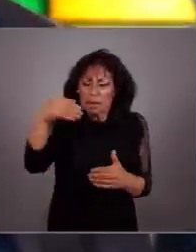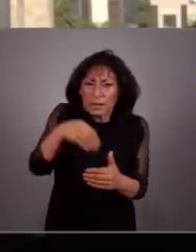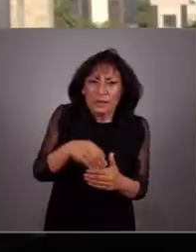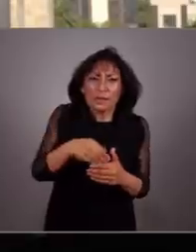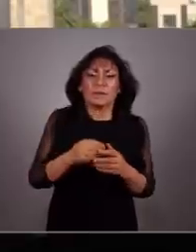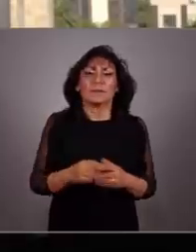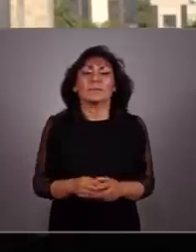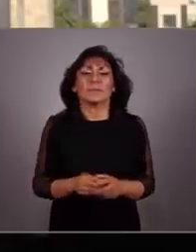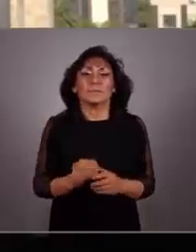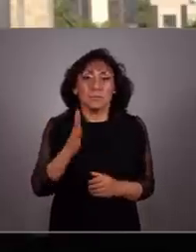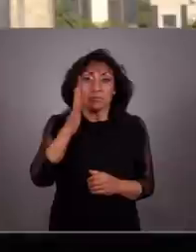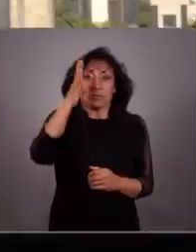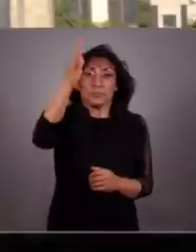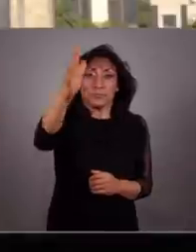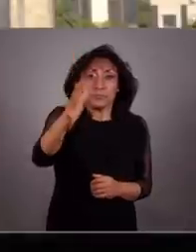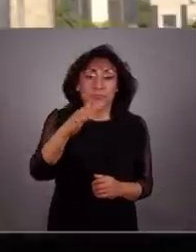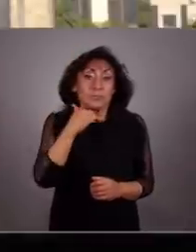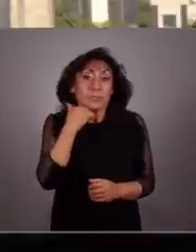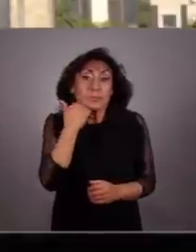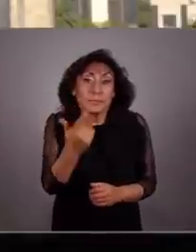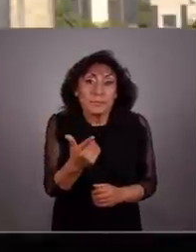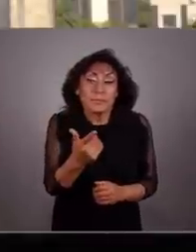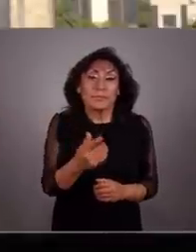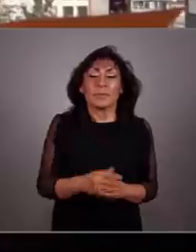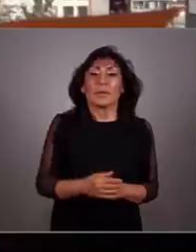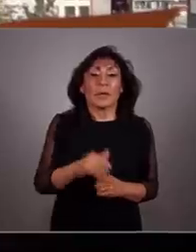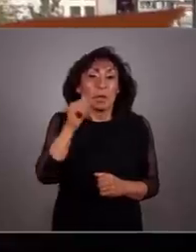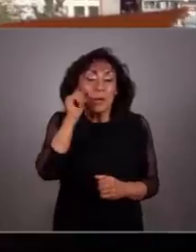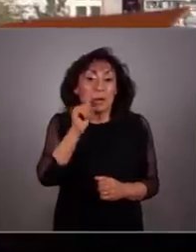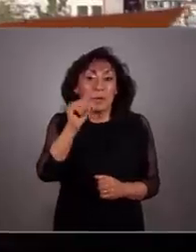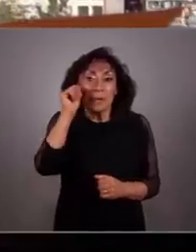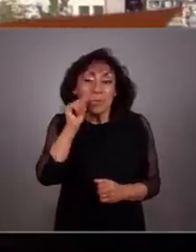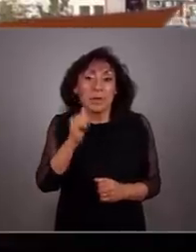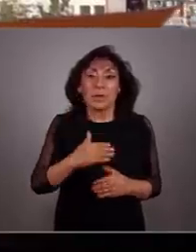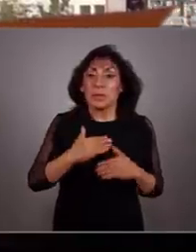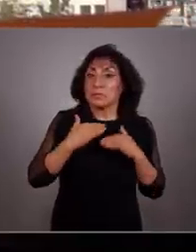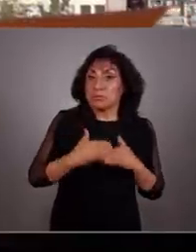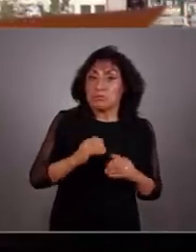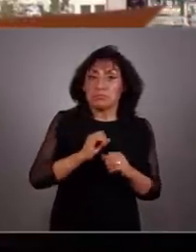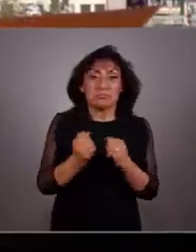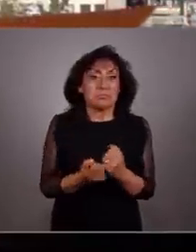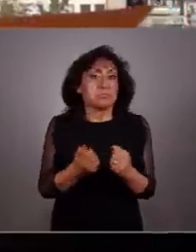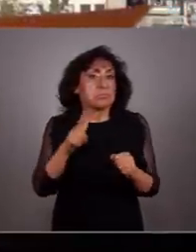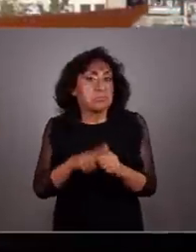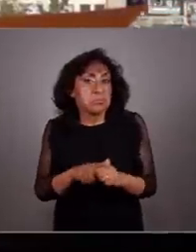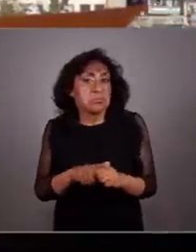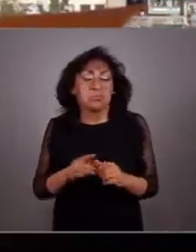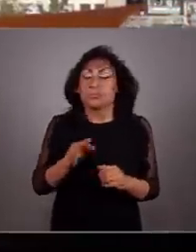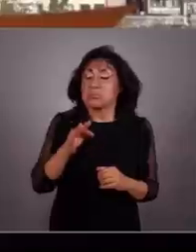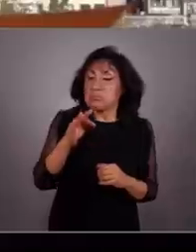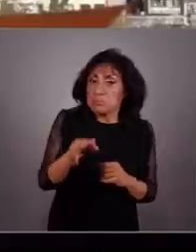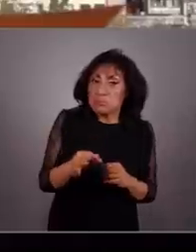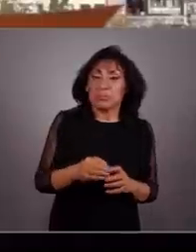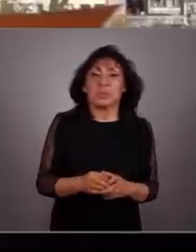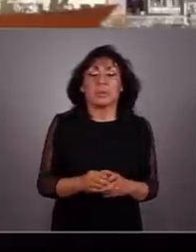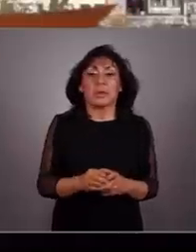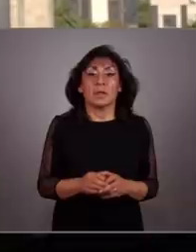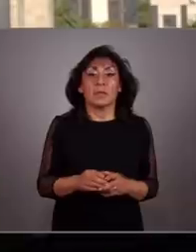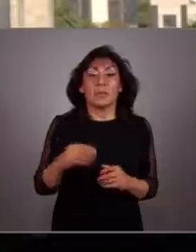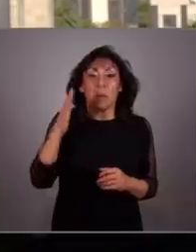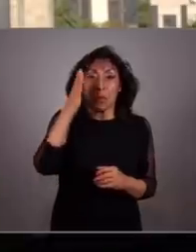anhelos y quehaceres. El futuro que queremos es guiado por una búsqueda permanente de la justicia social.